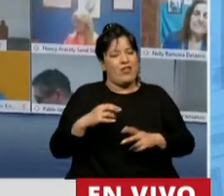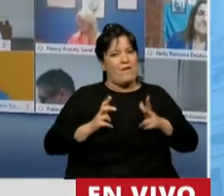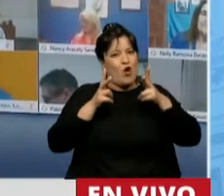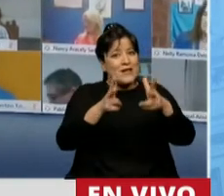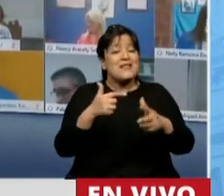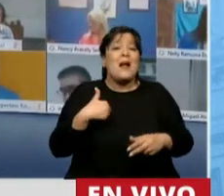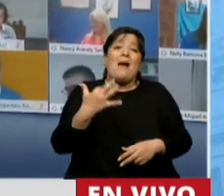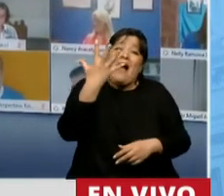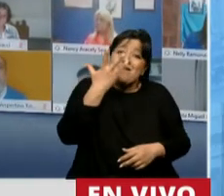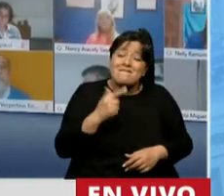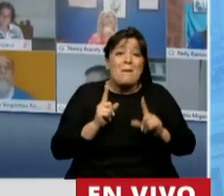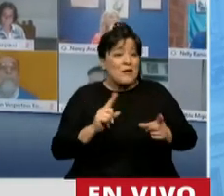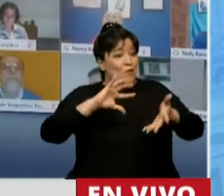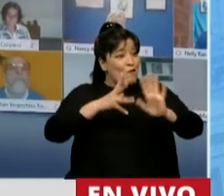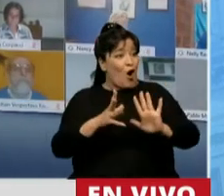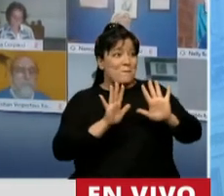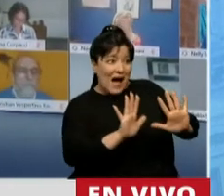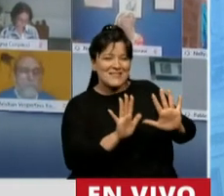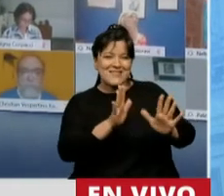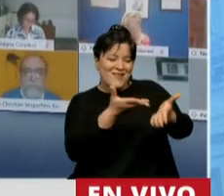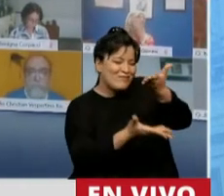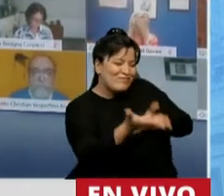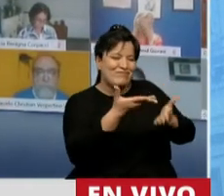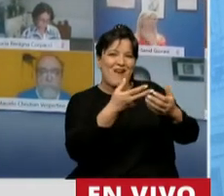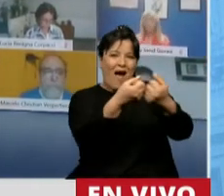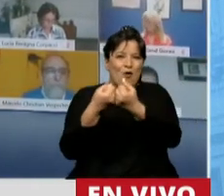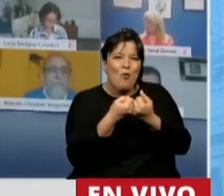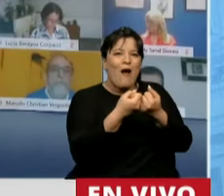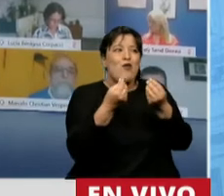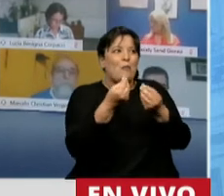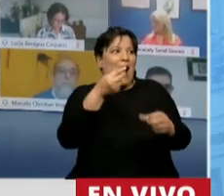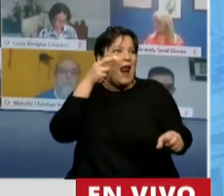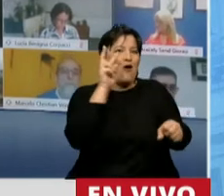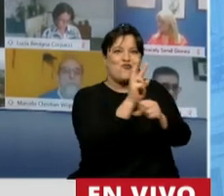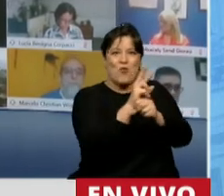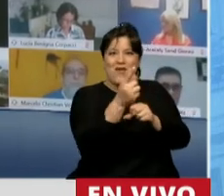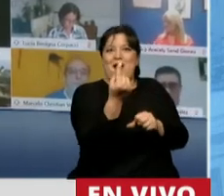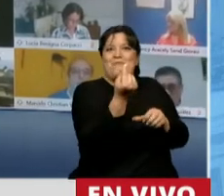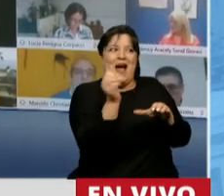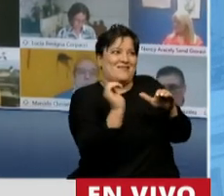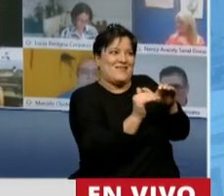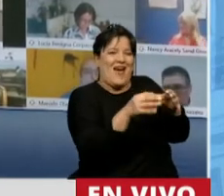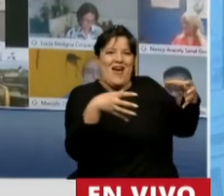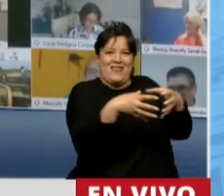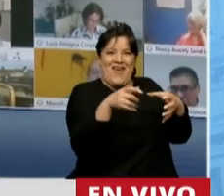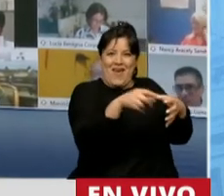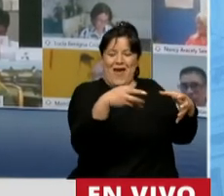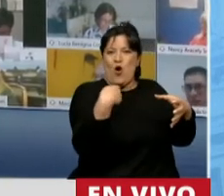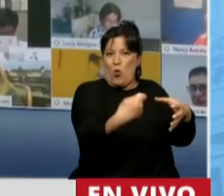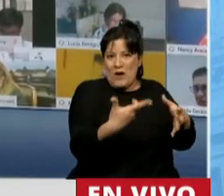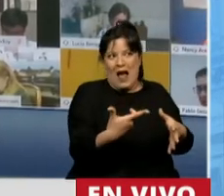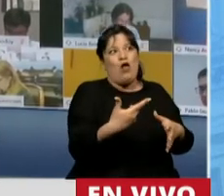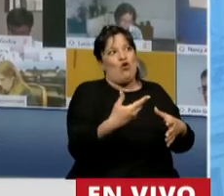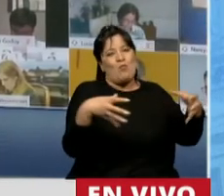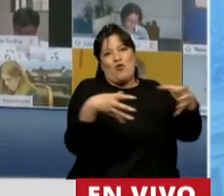me hubiese gustado que esa misma vocación por cuidar el dinero de uno de los segmentos más vulnerables de la República